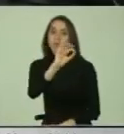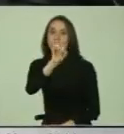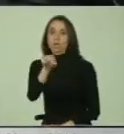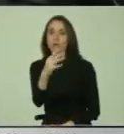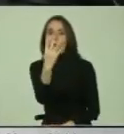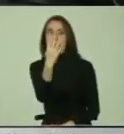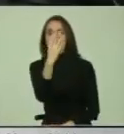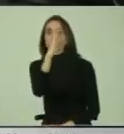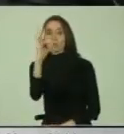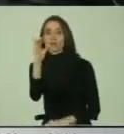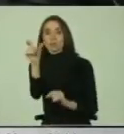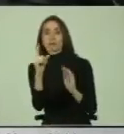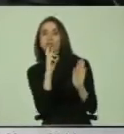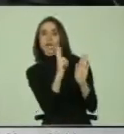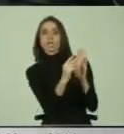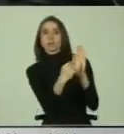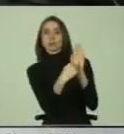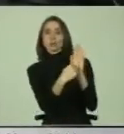% de las menciones.